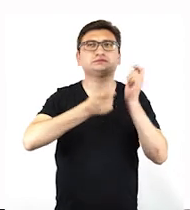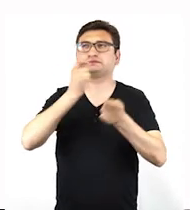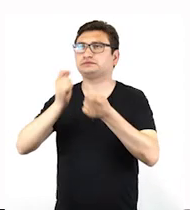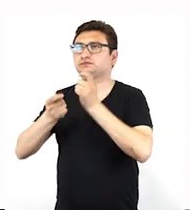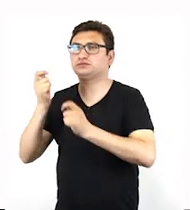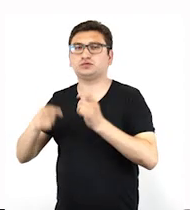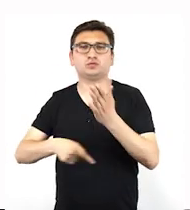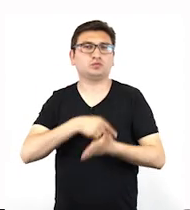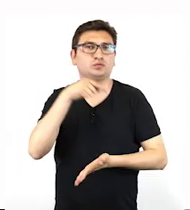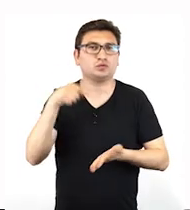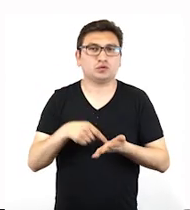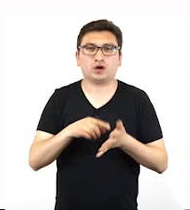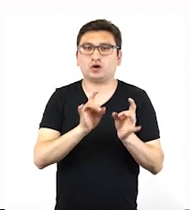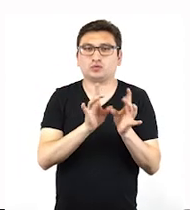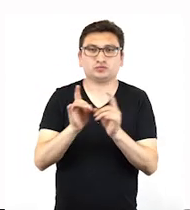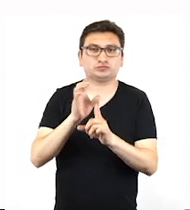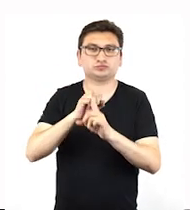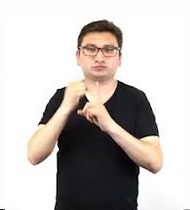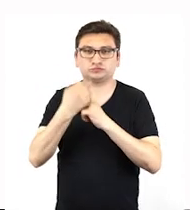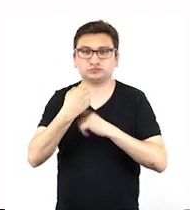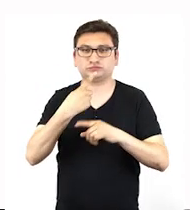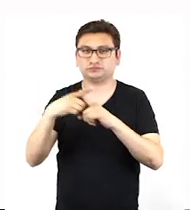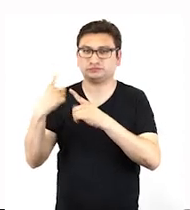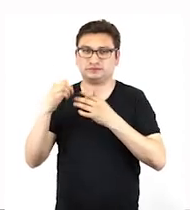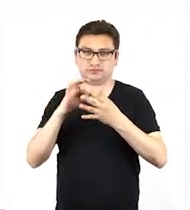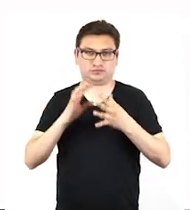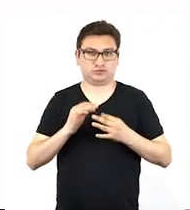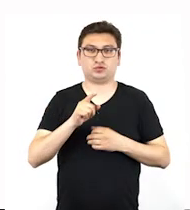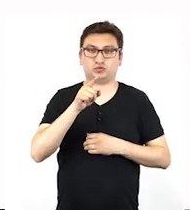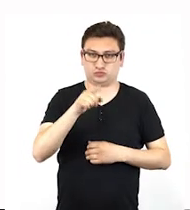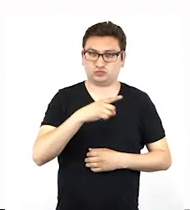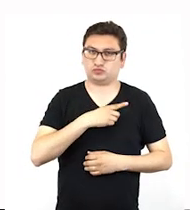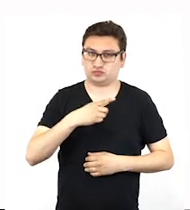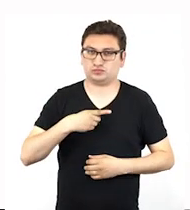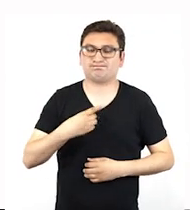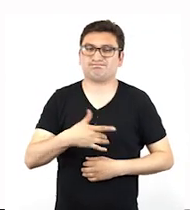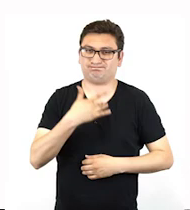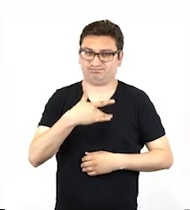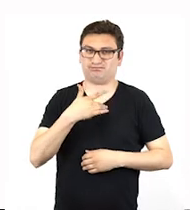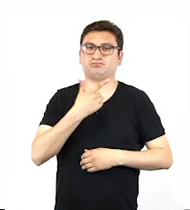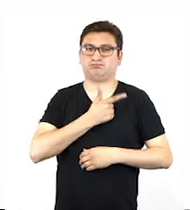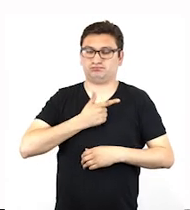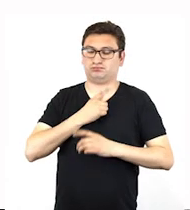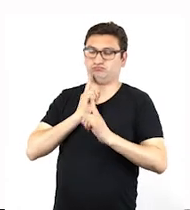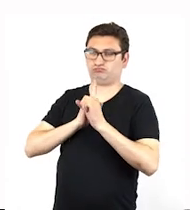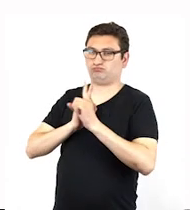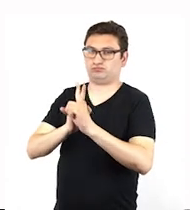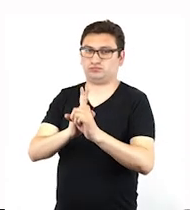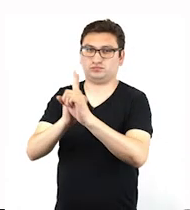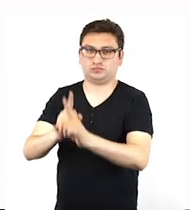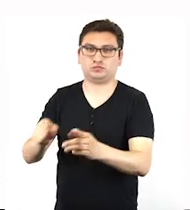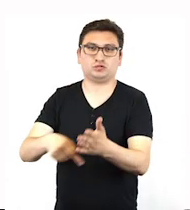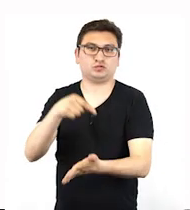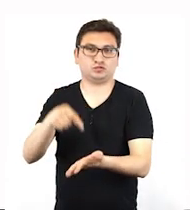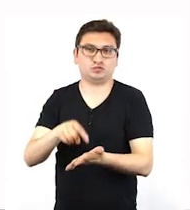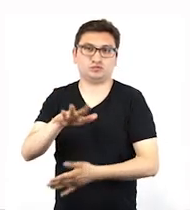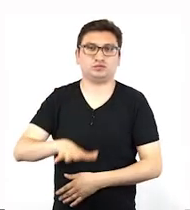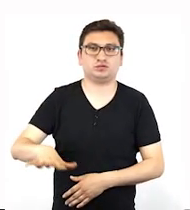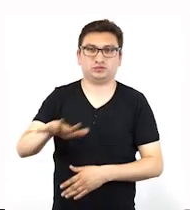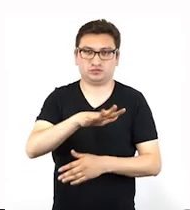encontramos y descríbeme el lugar o la situación. Debes estar dispuesto a acercarme a la zona de seguridad.